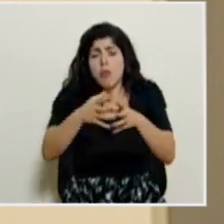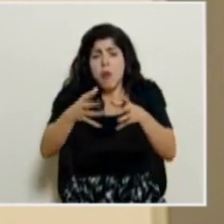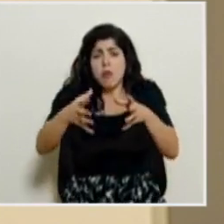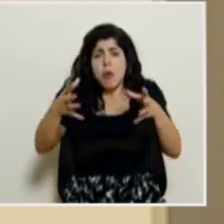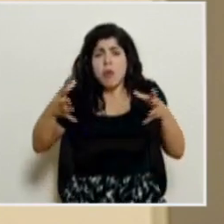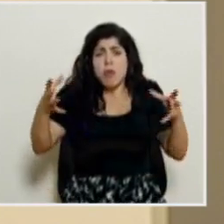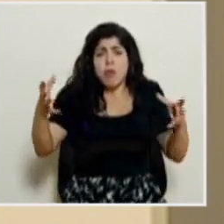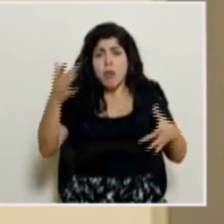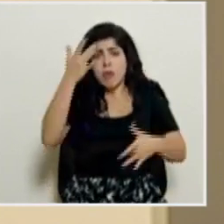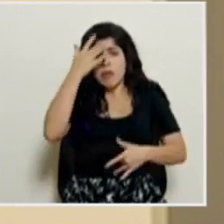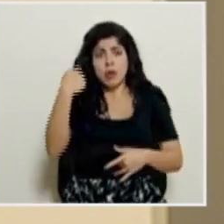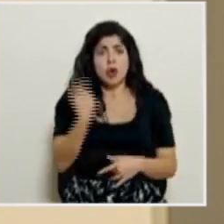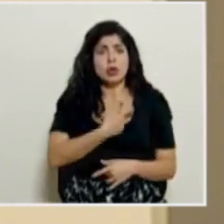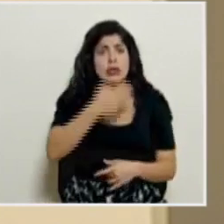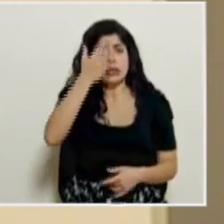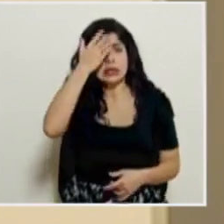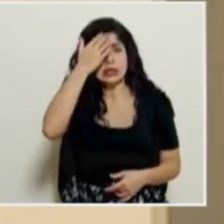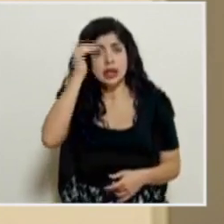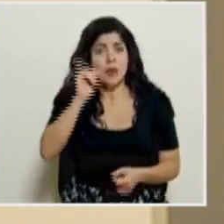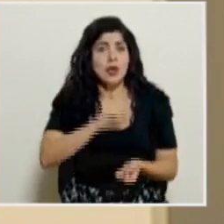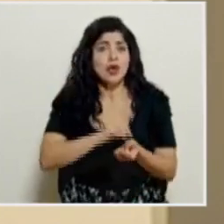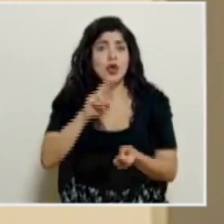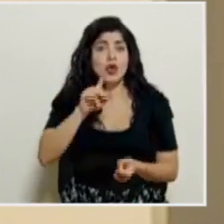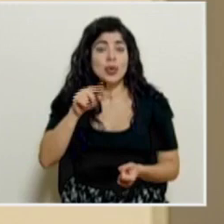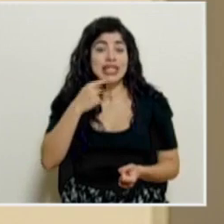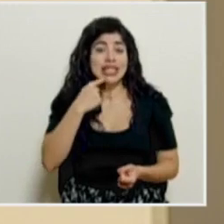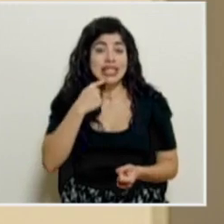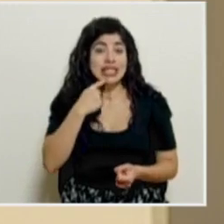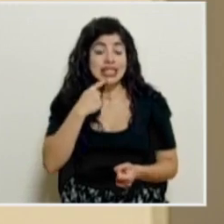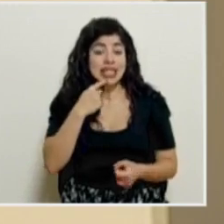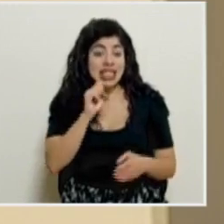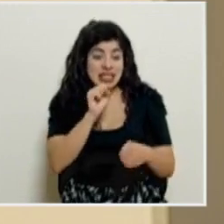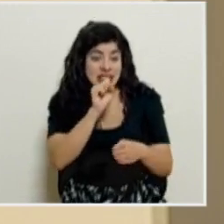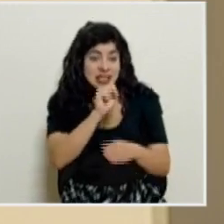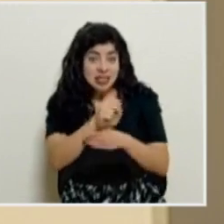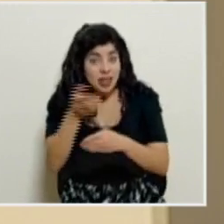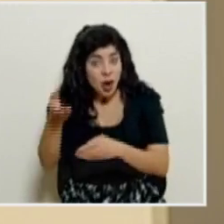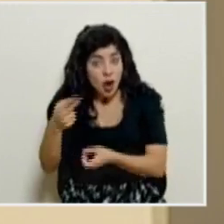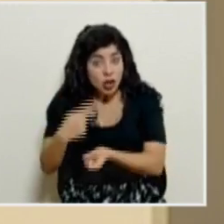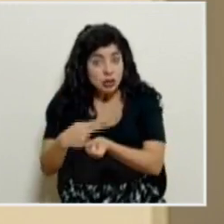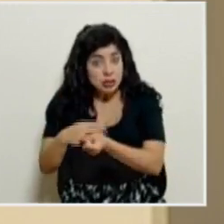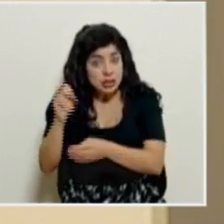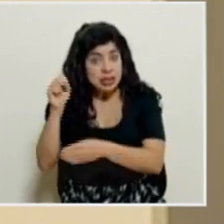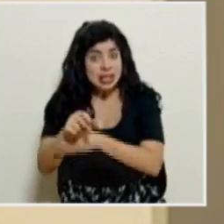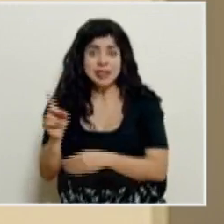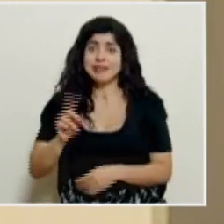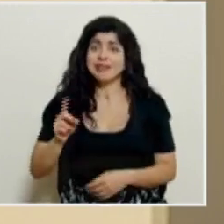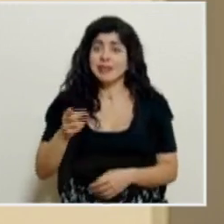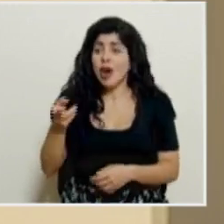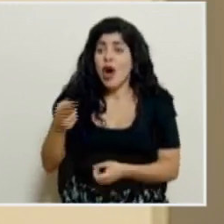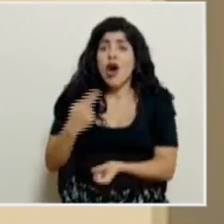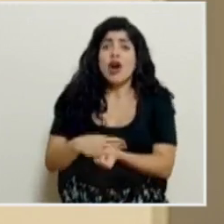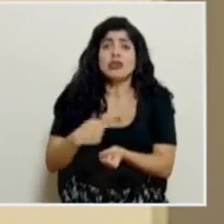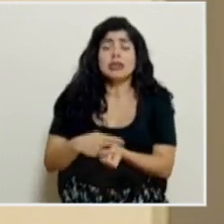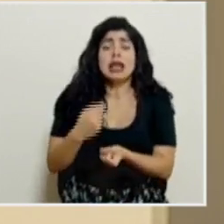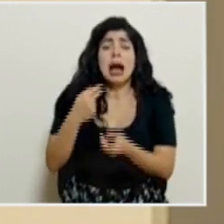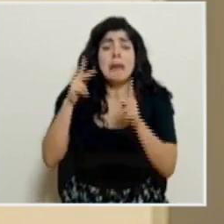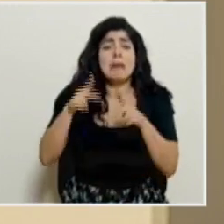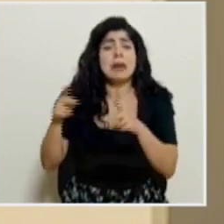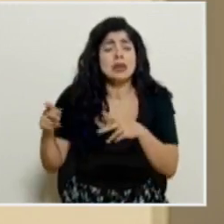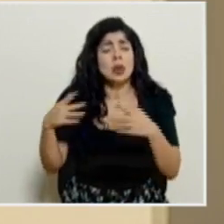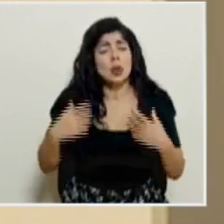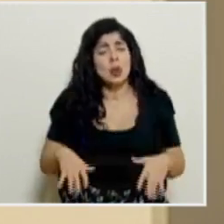lo mencionó el doctor Ruiz, la batalla no se gana en los hospitales. En los hospitales hay personas muy